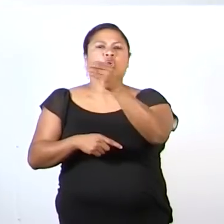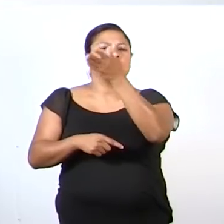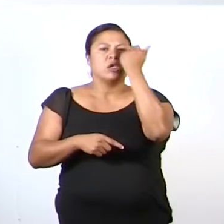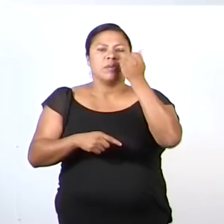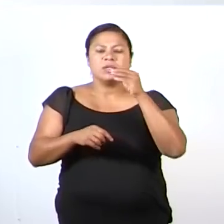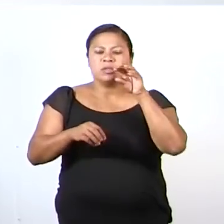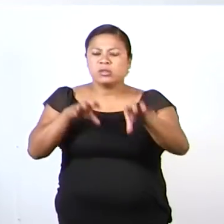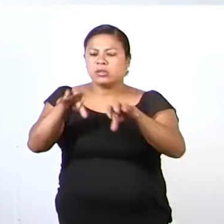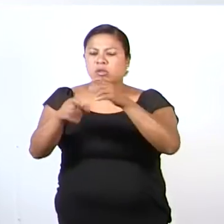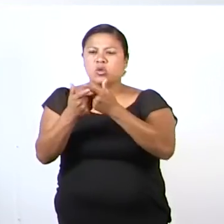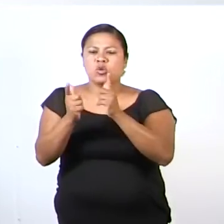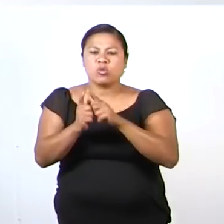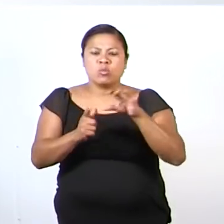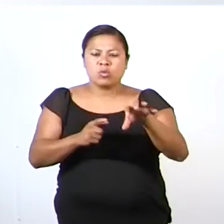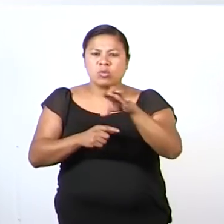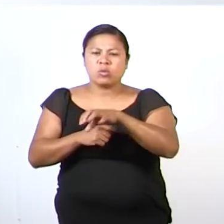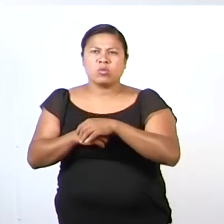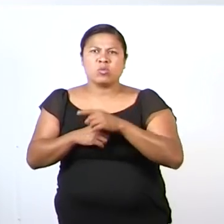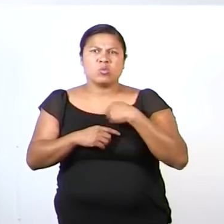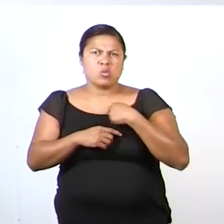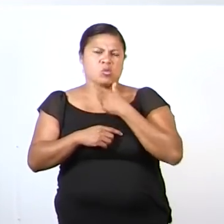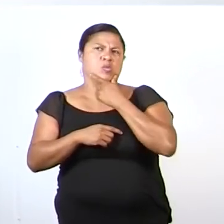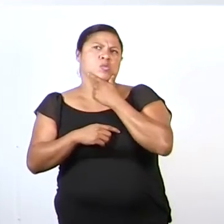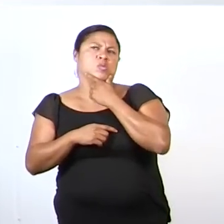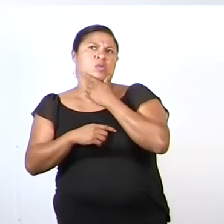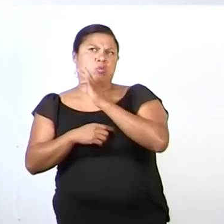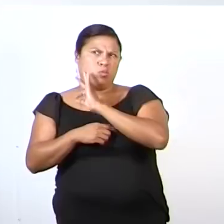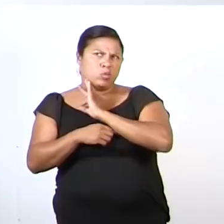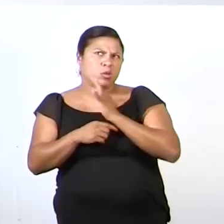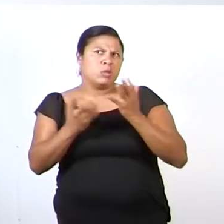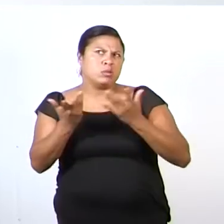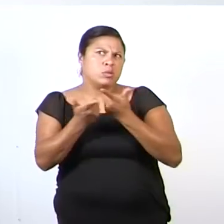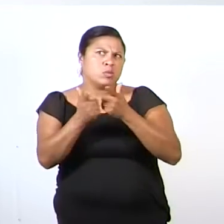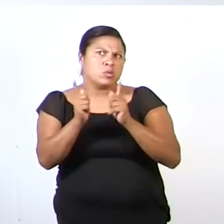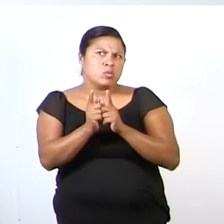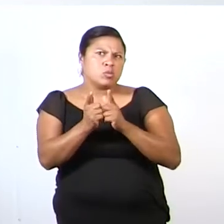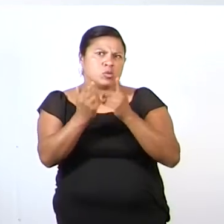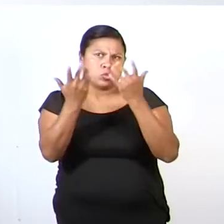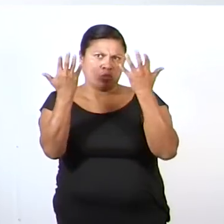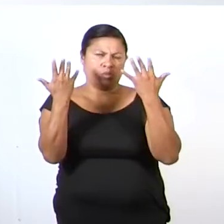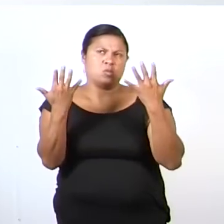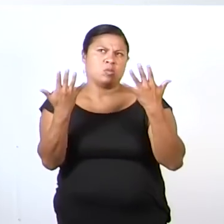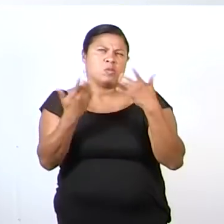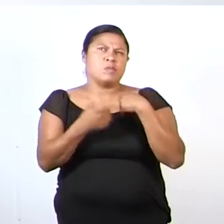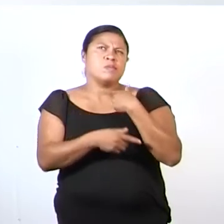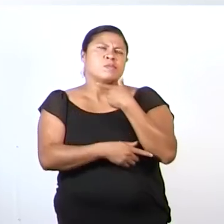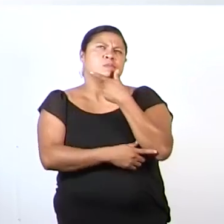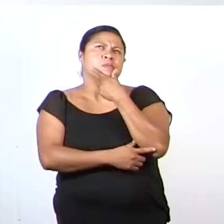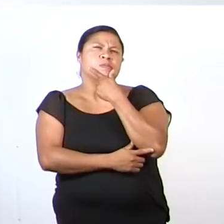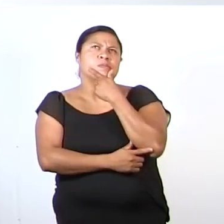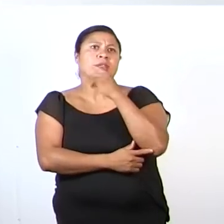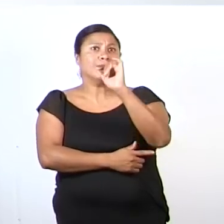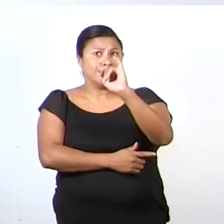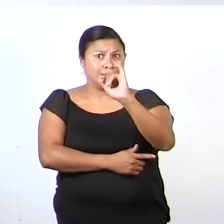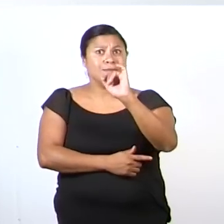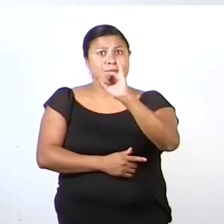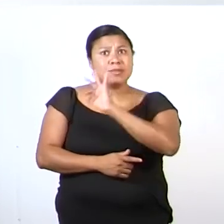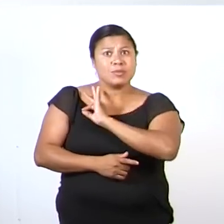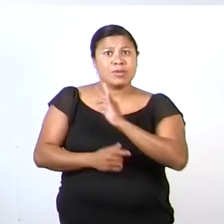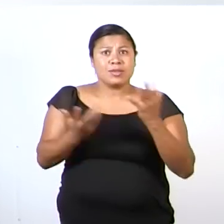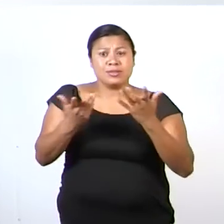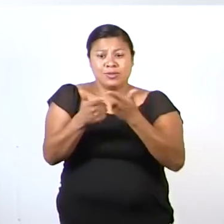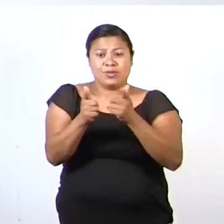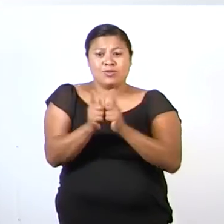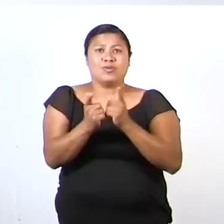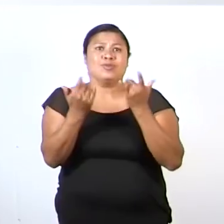son colecciones. Y me pregunté, ¿se podrá hacer colecciones con los dedos? Exacto. Sí se podía hacer